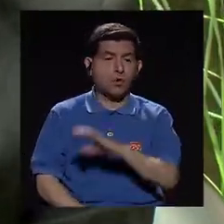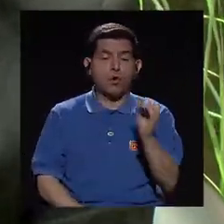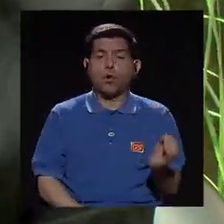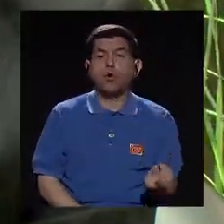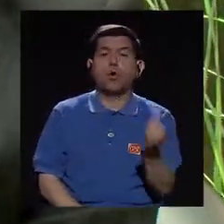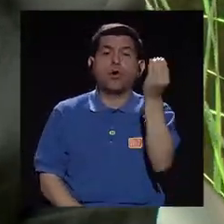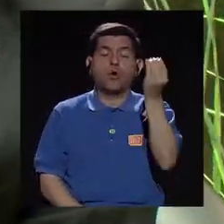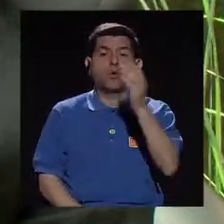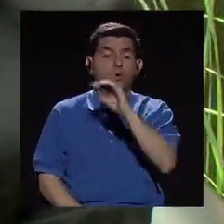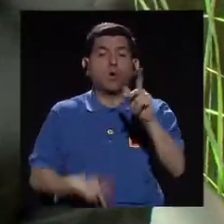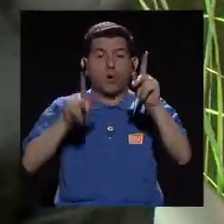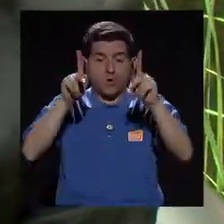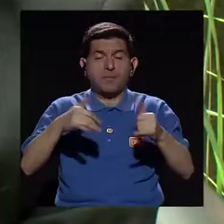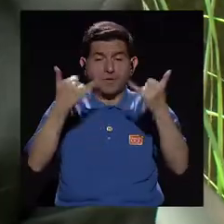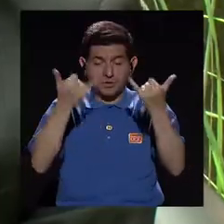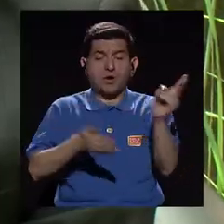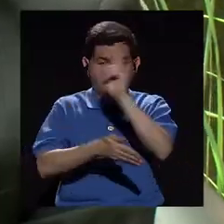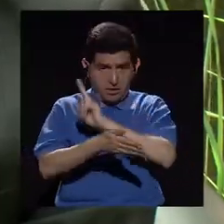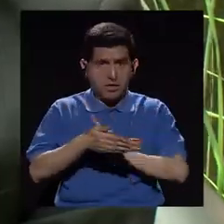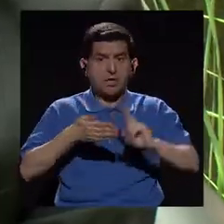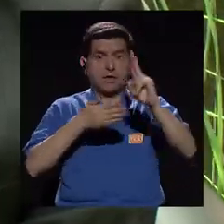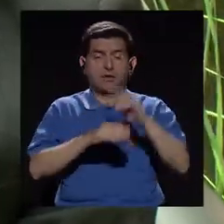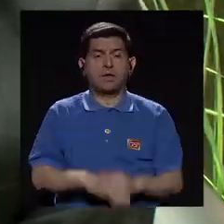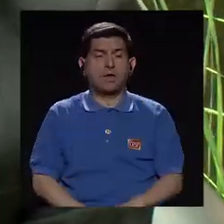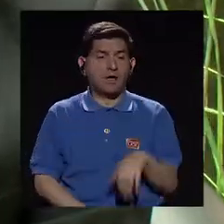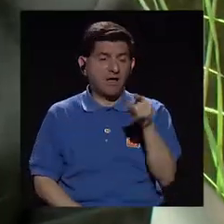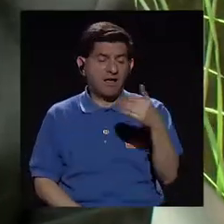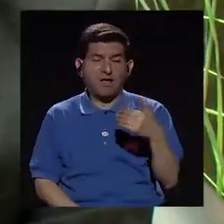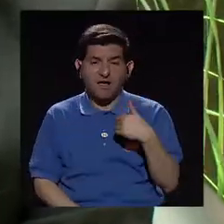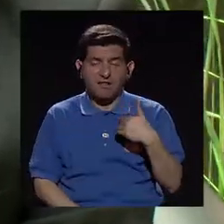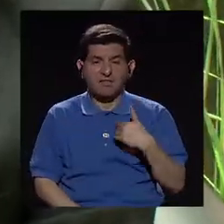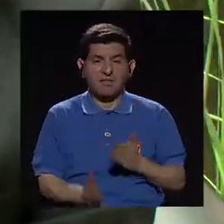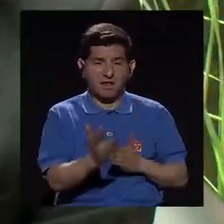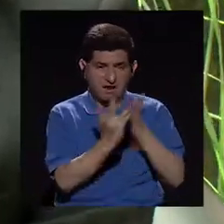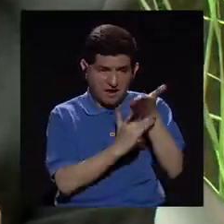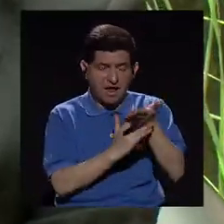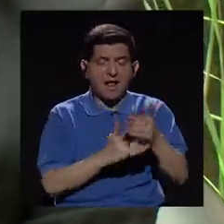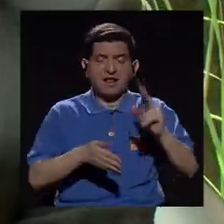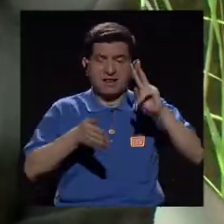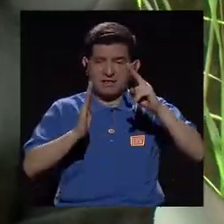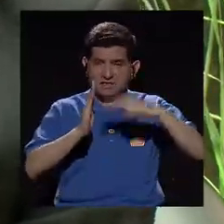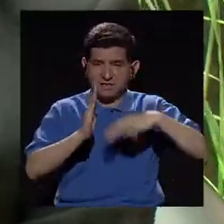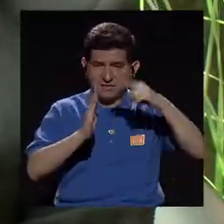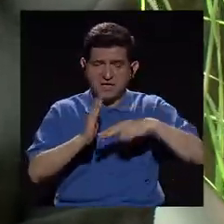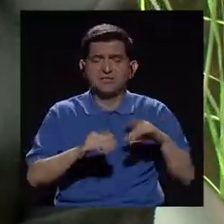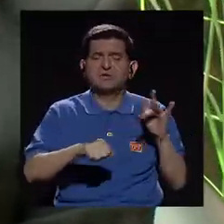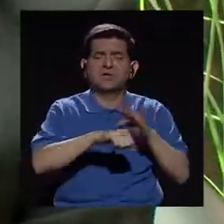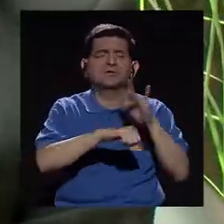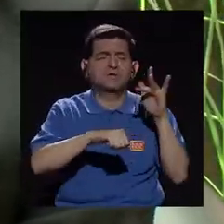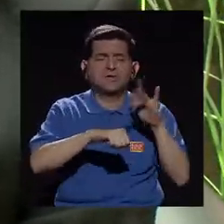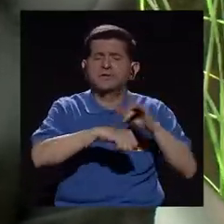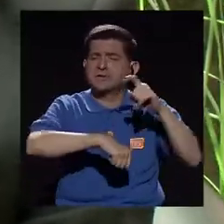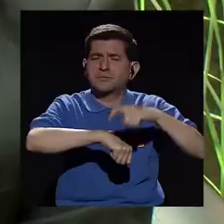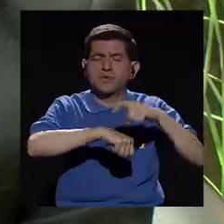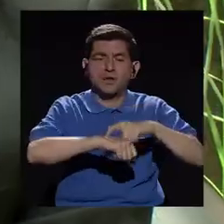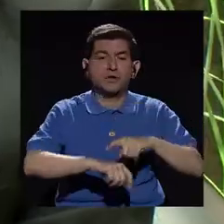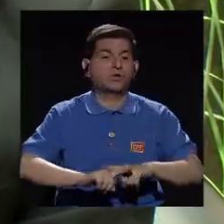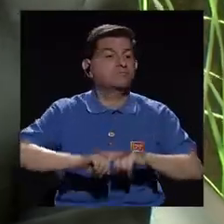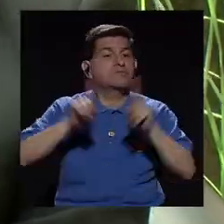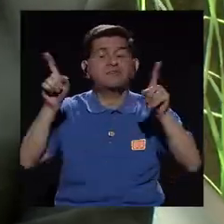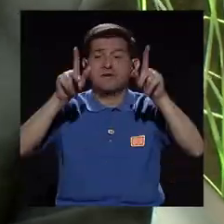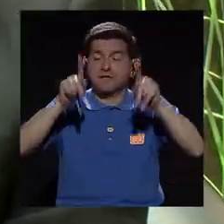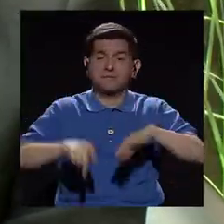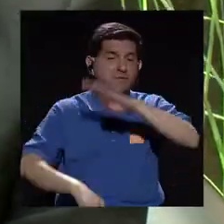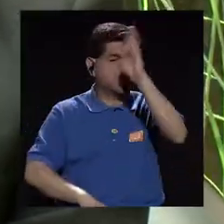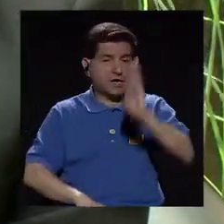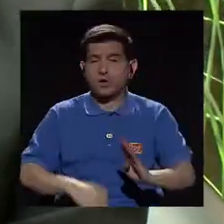un adolescente o una persona universitaria que ha tenido ese acceso a la lectura desde la temprana infancia a una persona